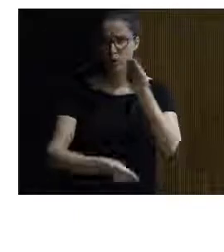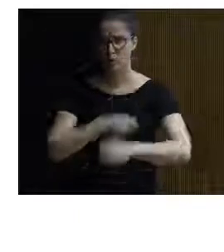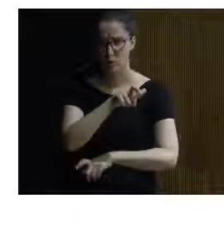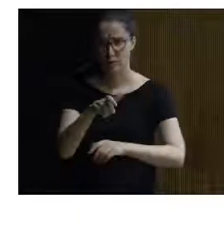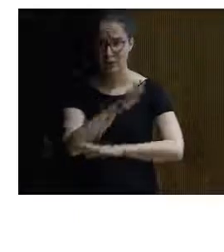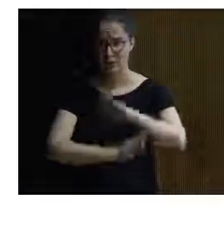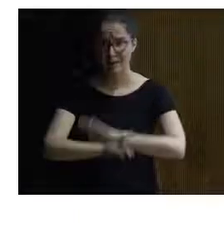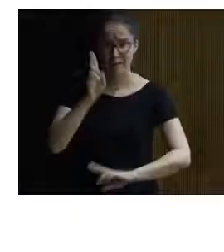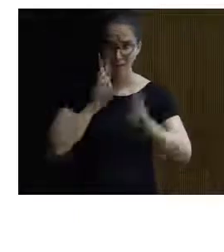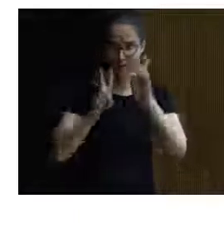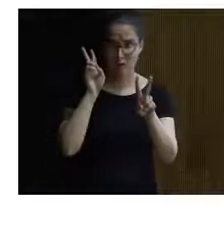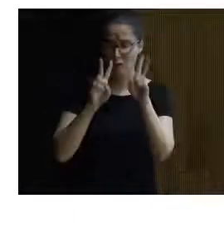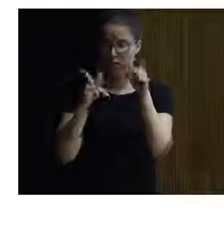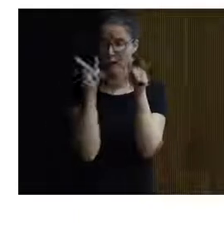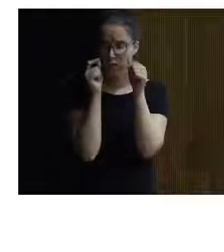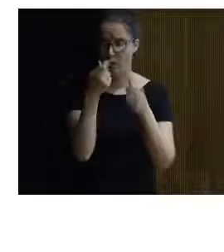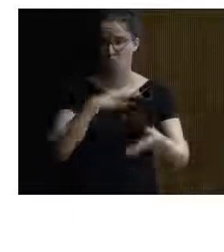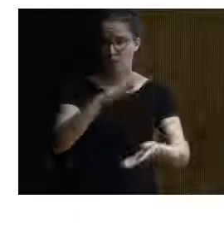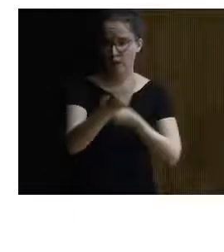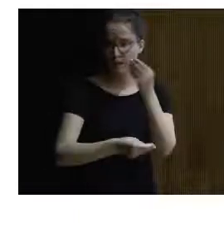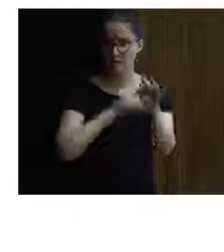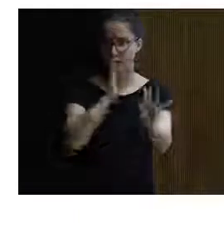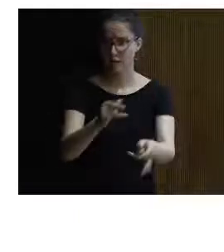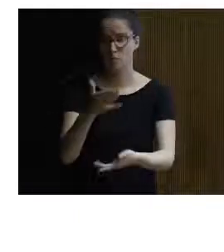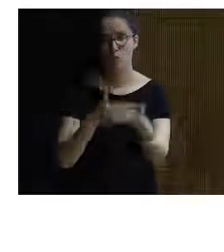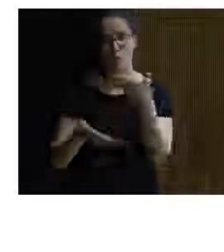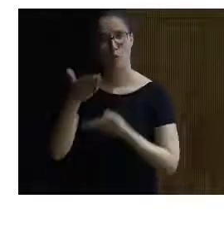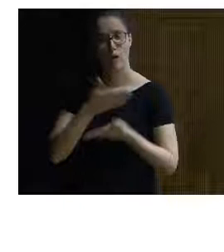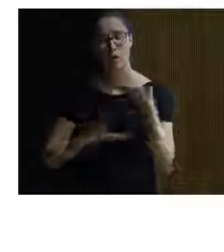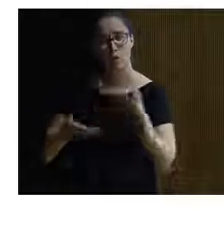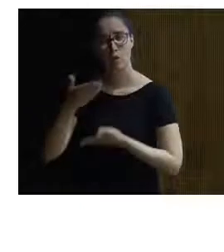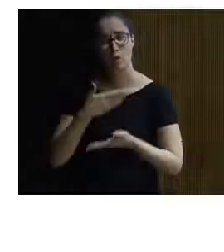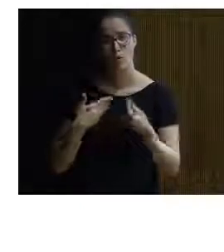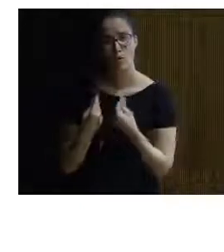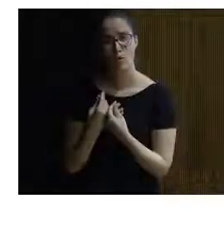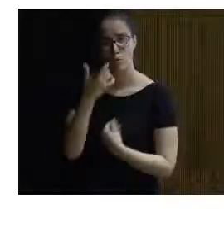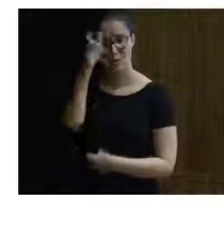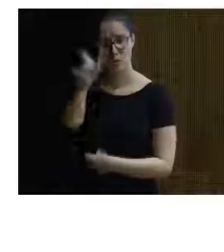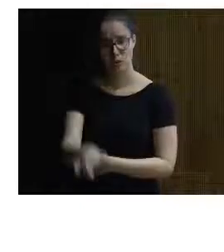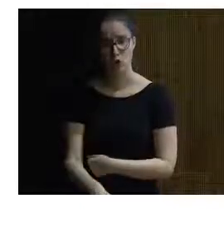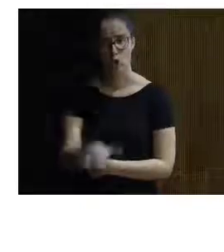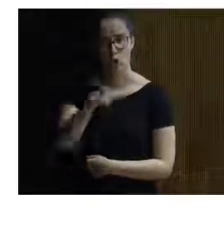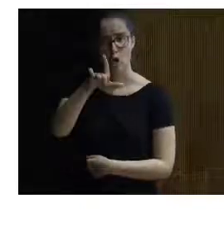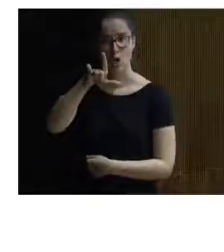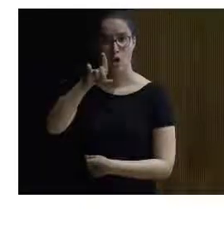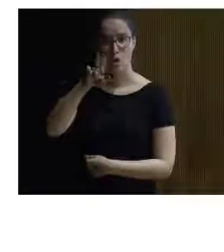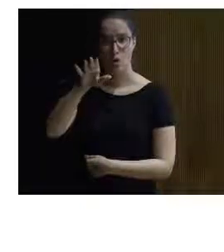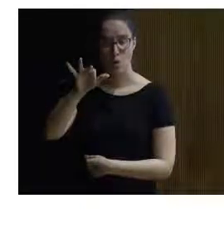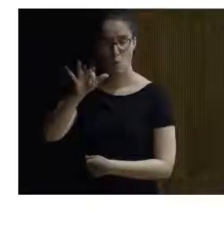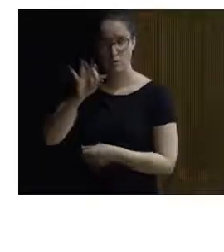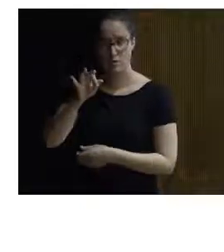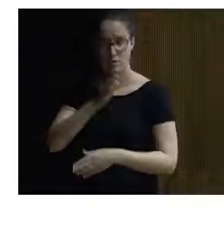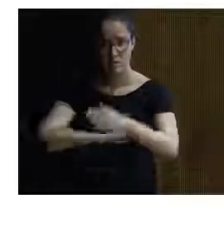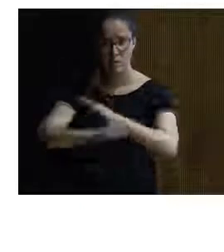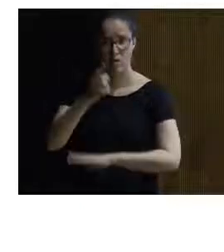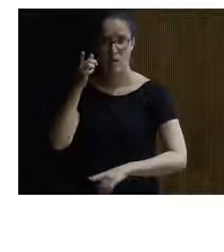personas con discapacidad visual perfectamente. De hecho, hemos colaborado con una persona, con Luis, que tiene discapacidad visual